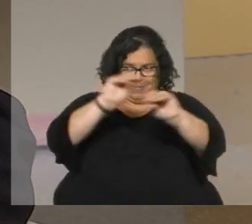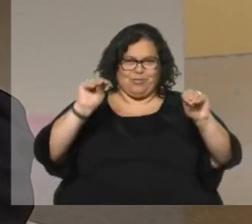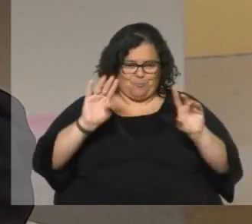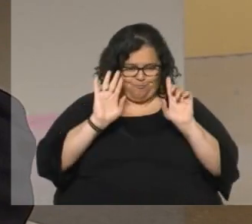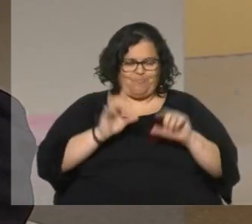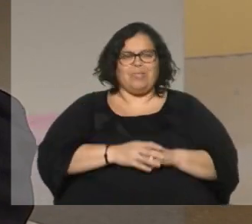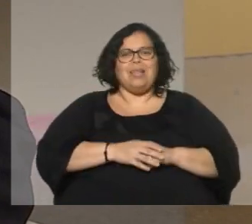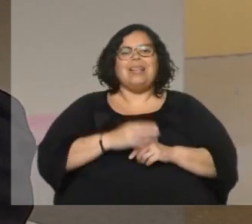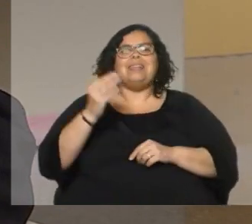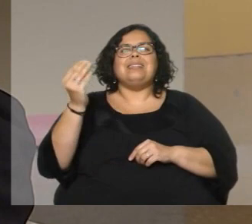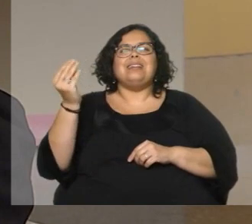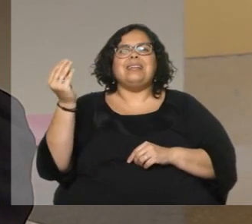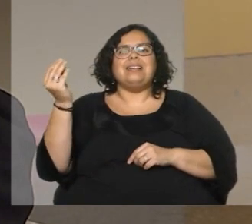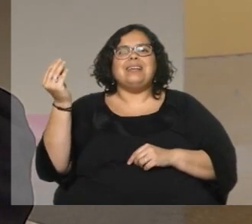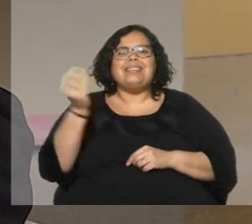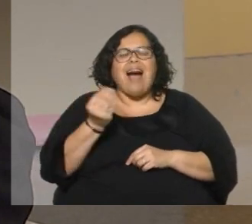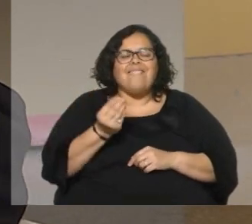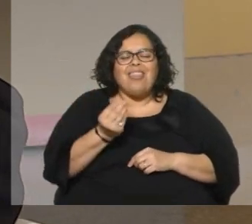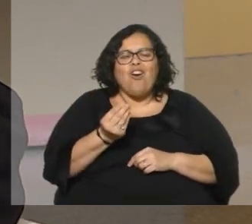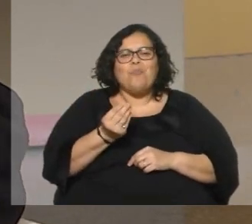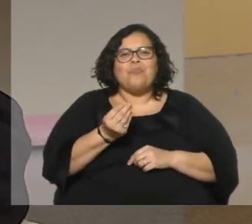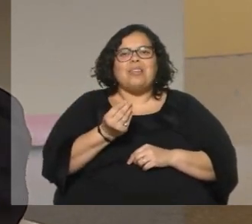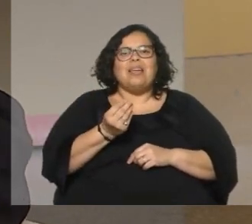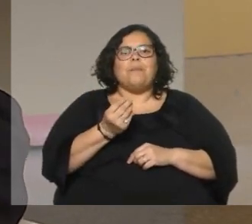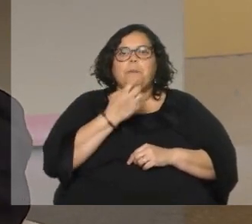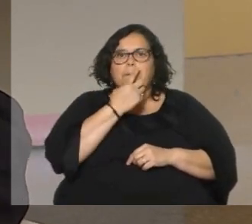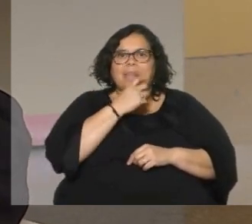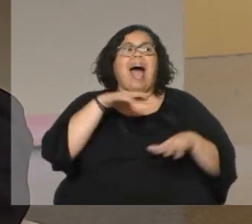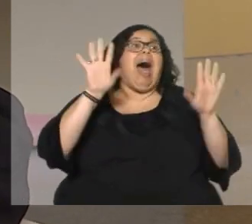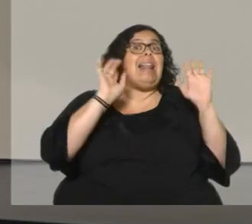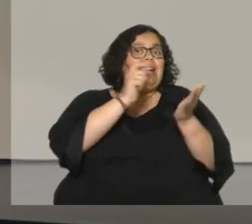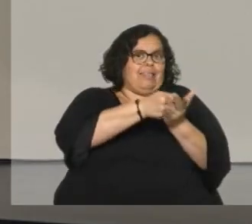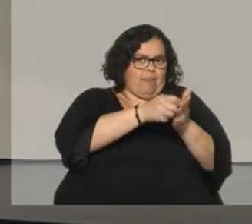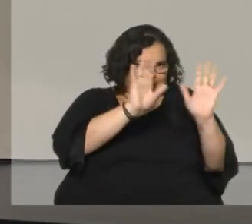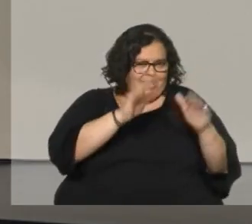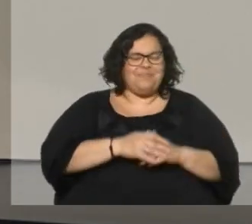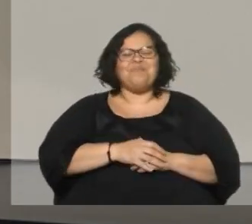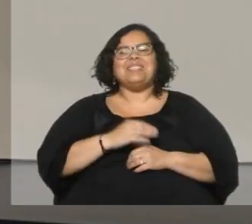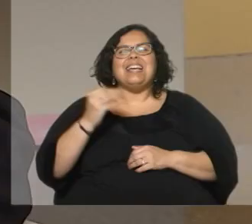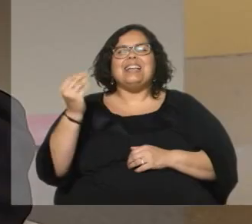después vendrá el cheque bueno alguien te lo va a pagar sí está bien